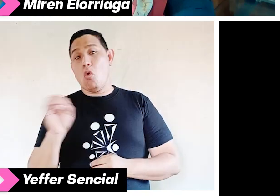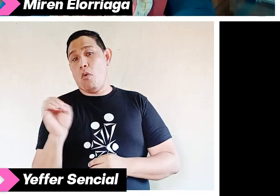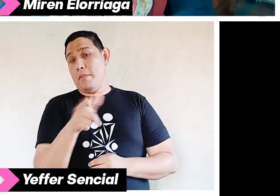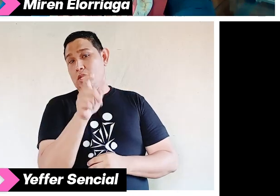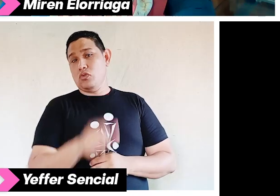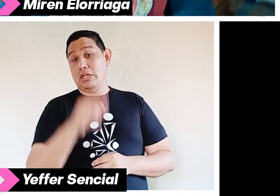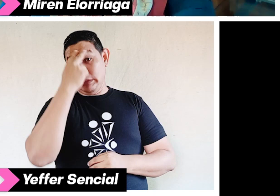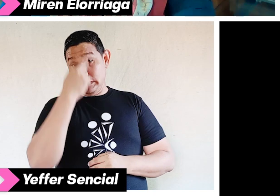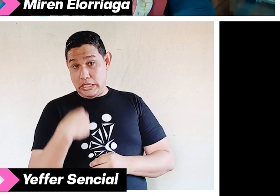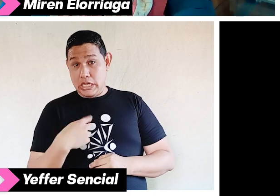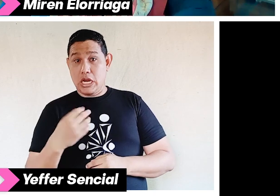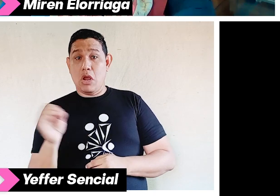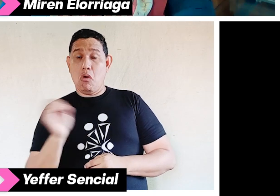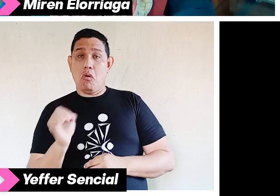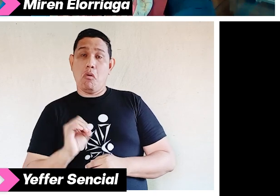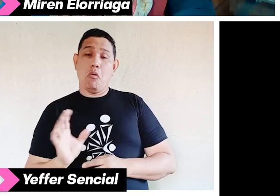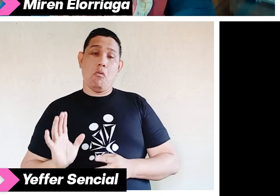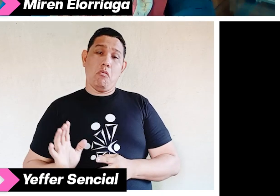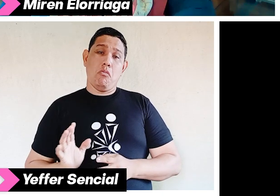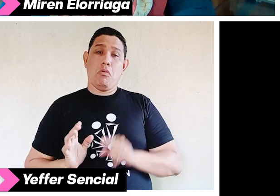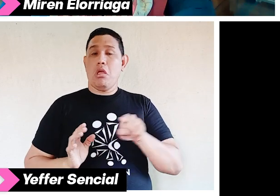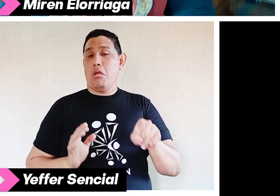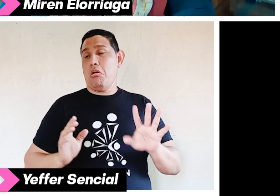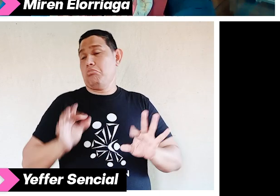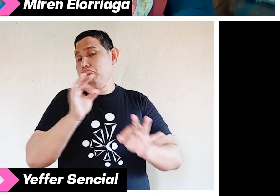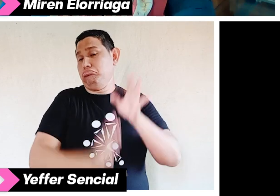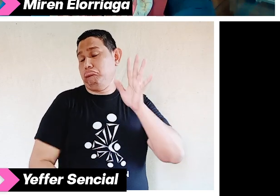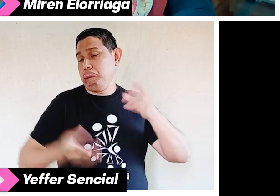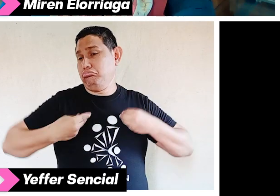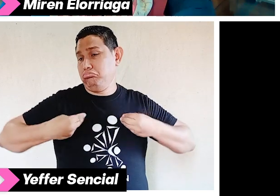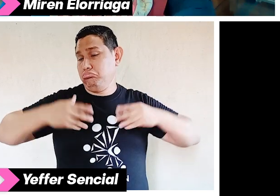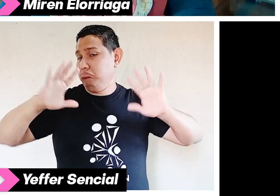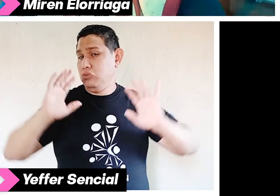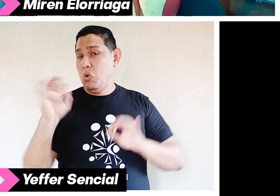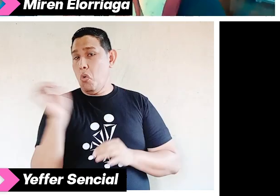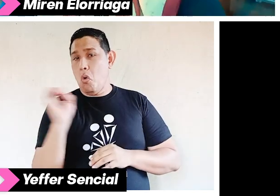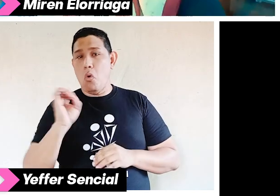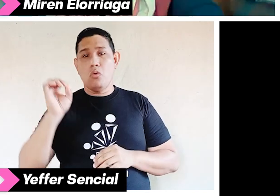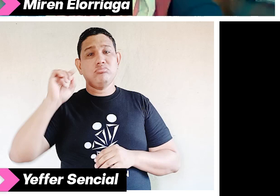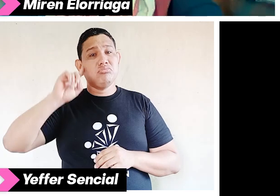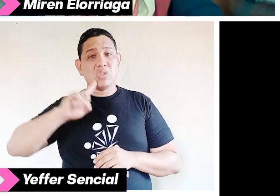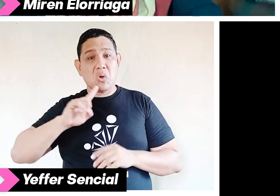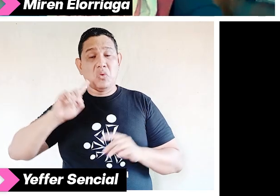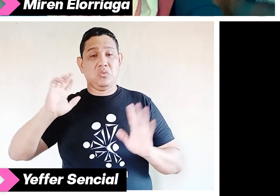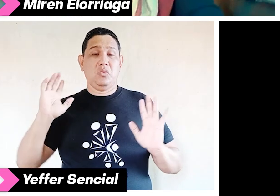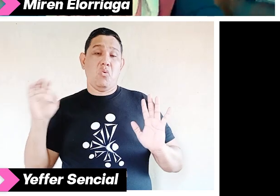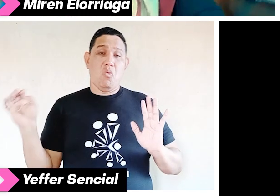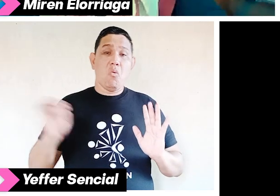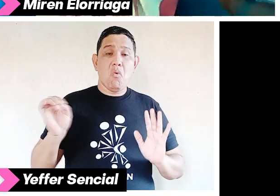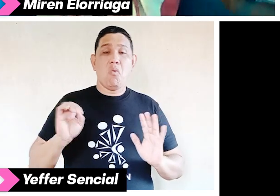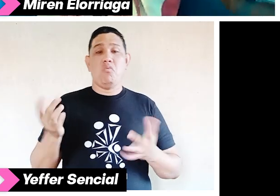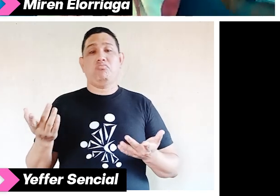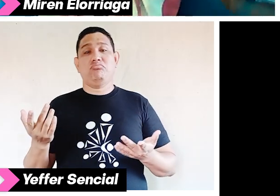disminuida por circunstancias de la vida o que tenga la audición disminuida o